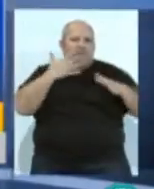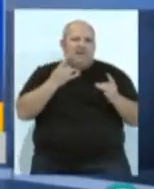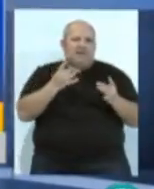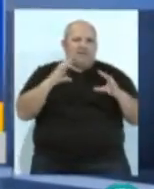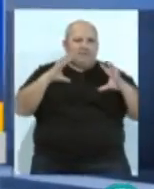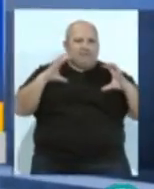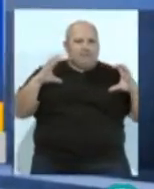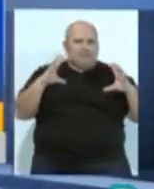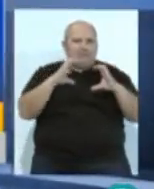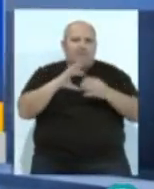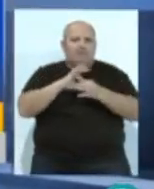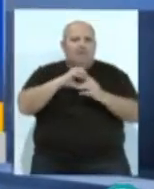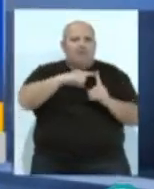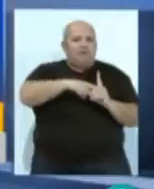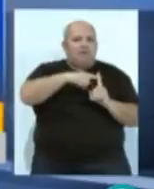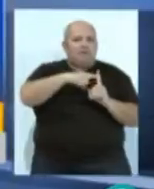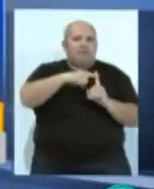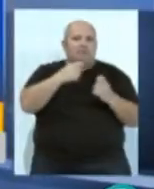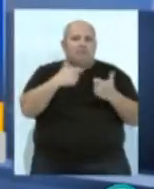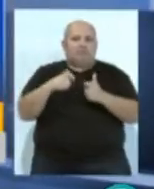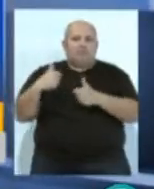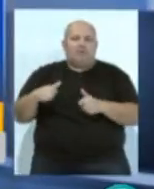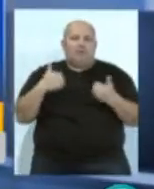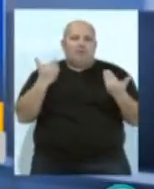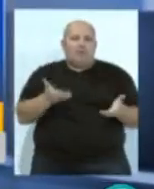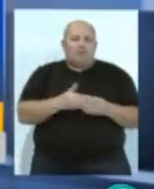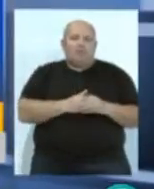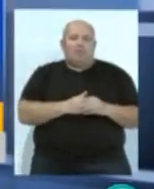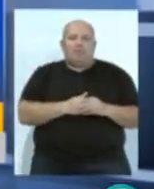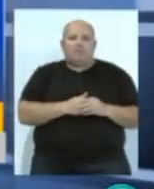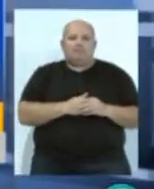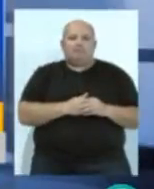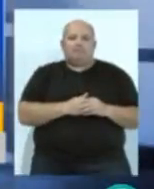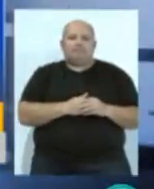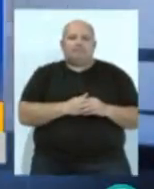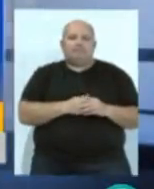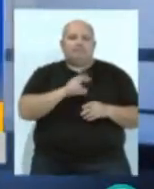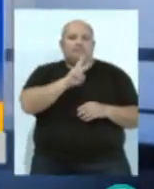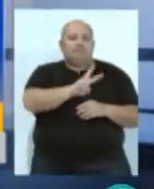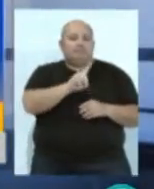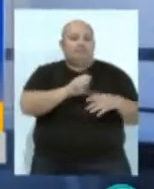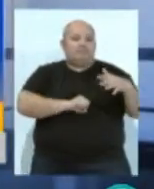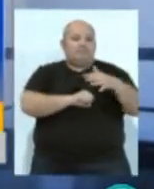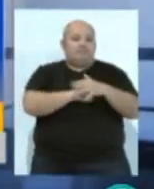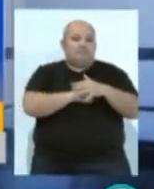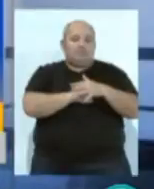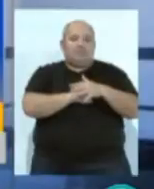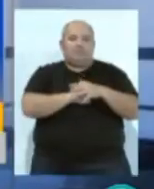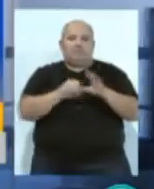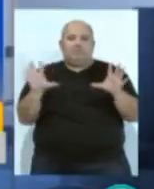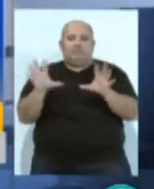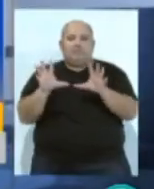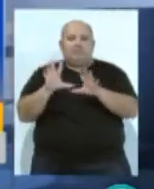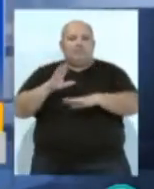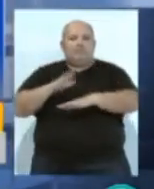brumas matinales. Los valores extremos en cuanto a las temperaturas variarán, entre los 21 grados de máxima y los